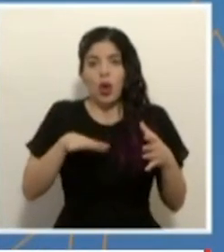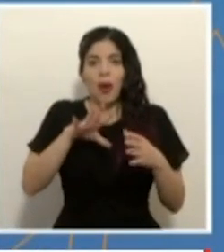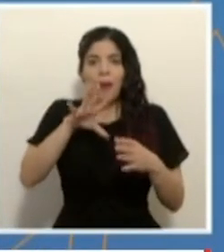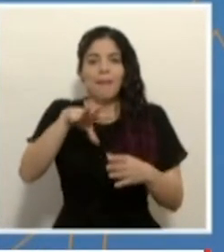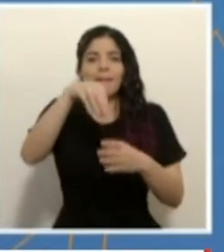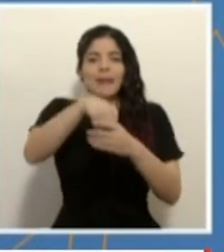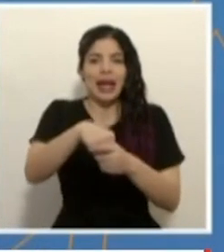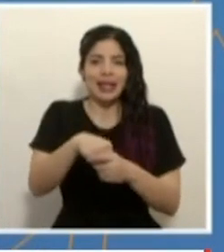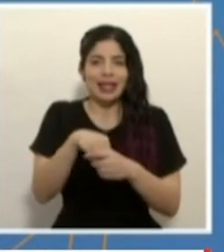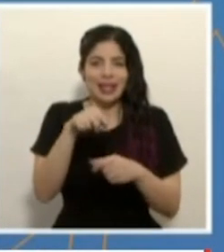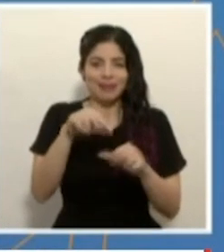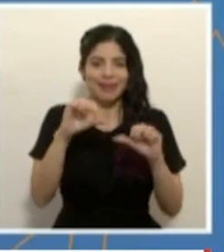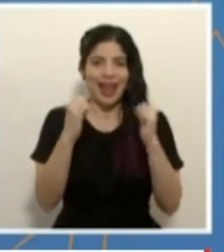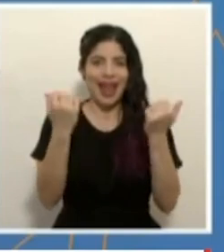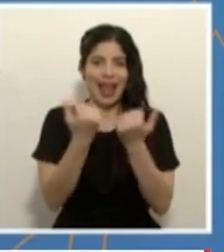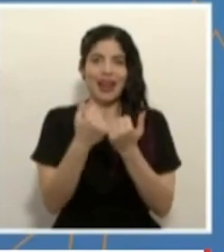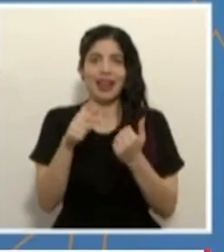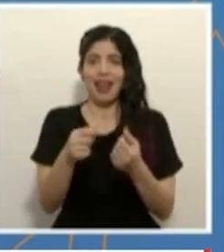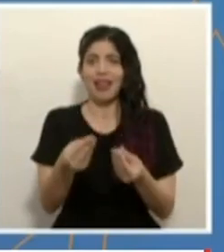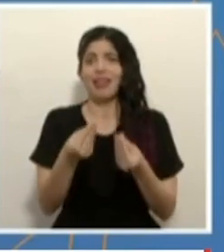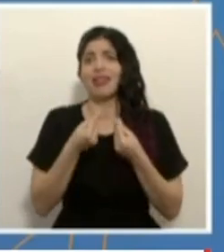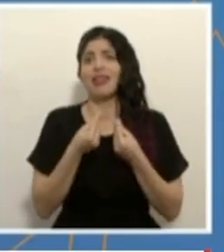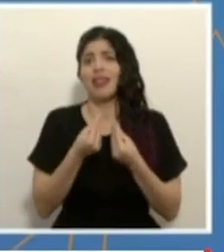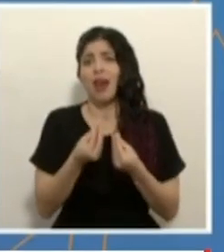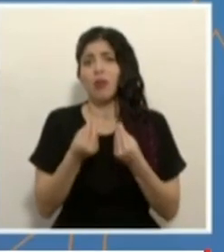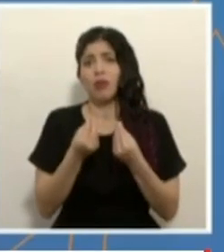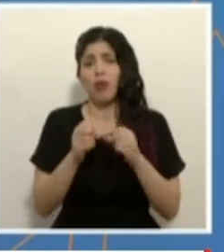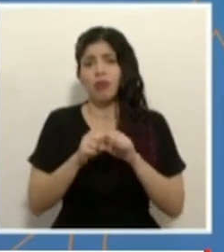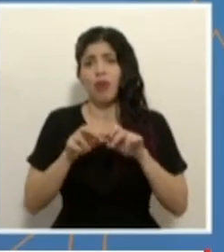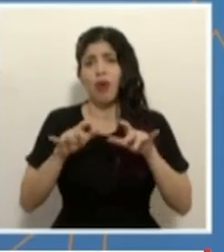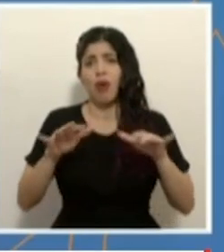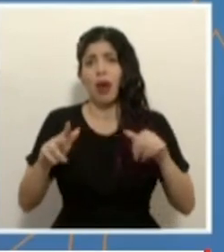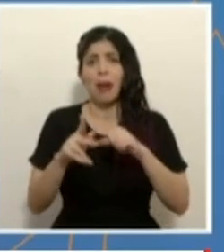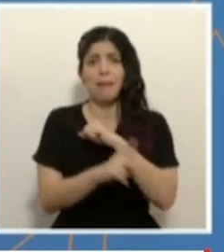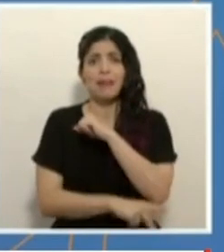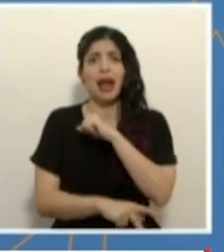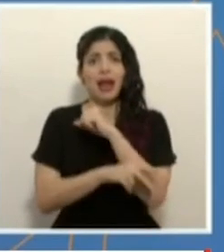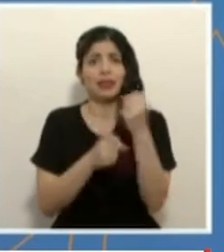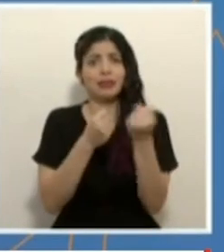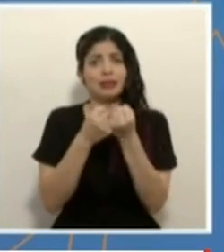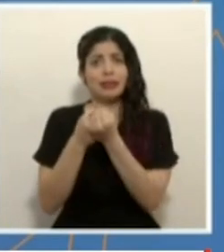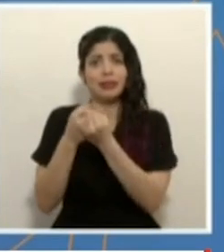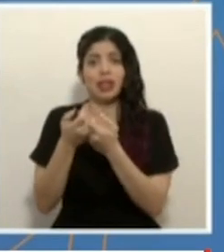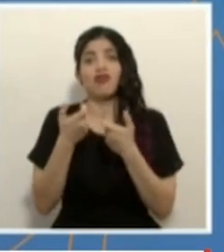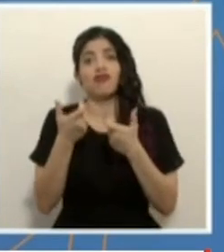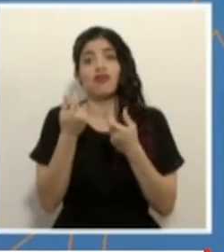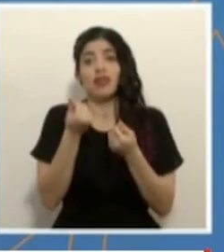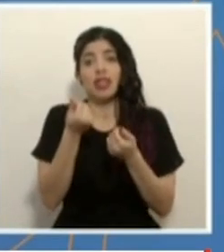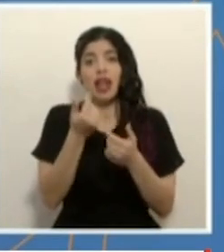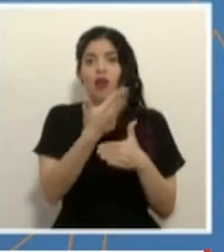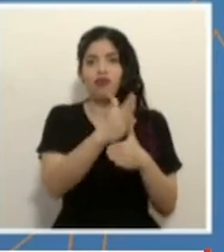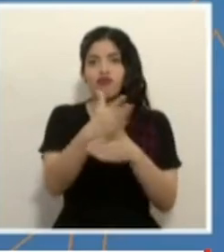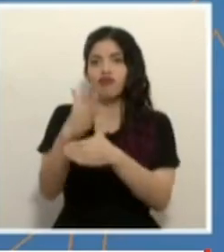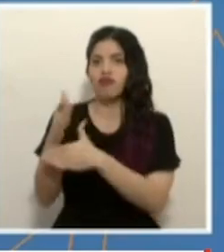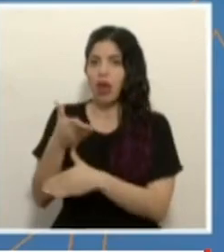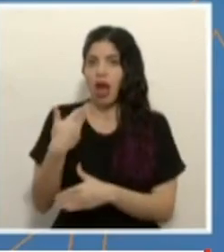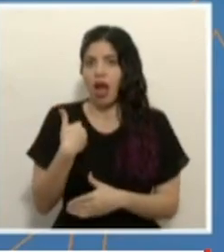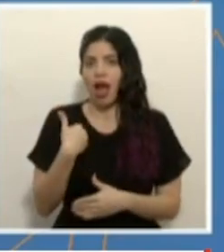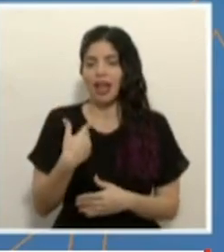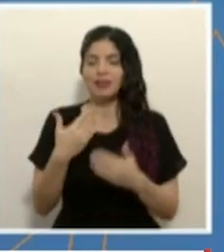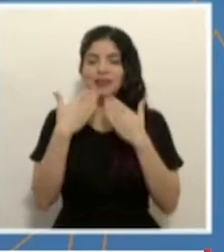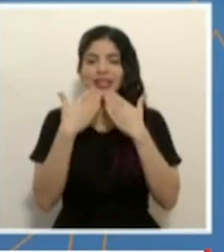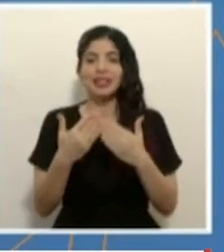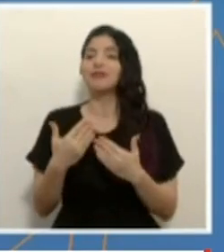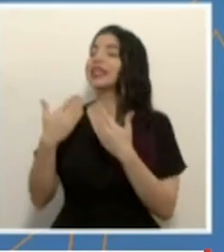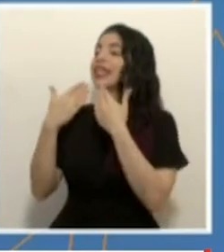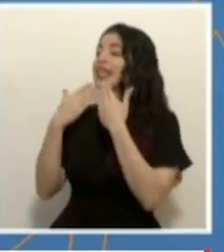de este sector que encadena muchísimo a nuestro país y que se encarga de redistribuir la riqueza. Gracias. Gracias a la